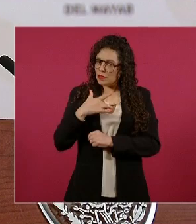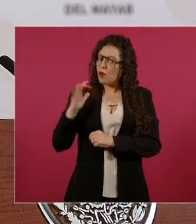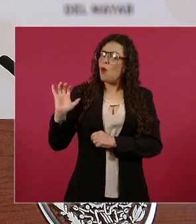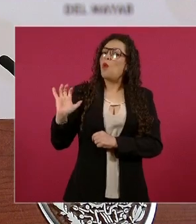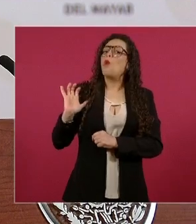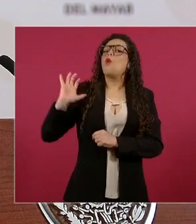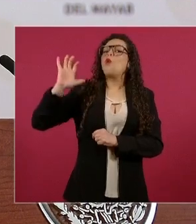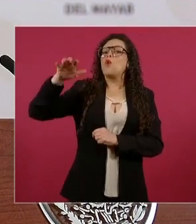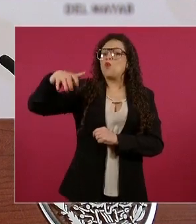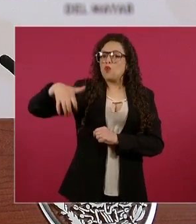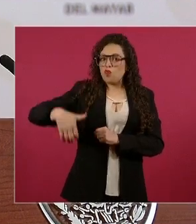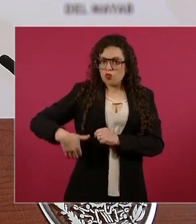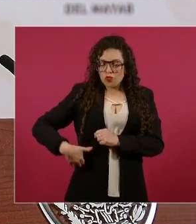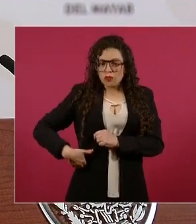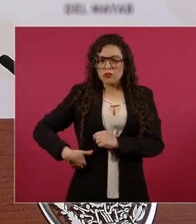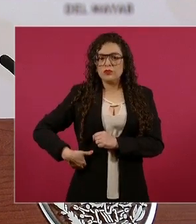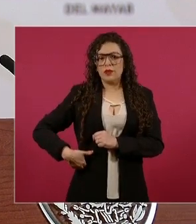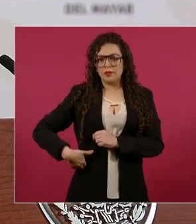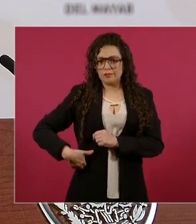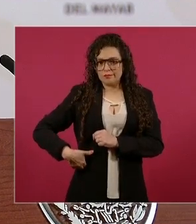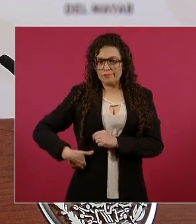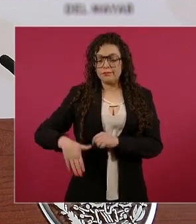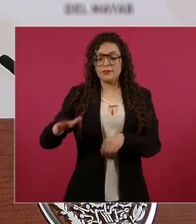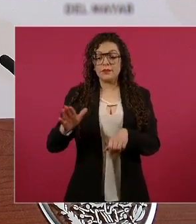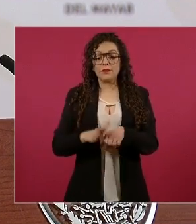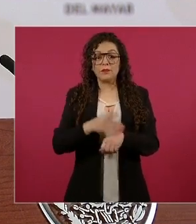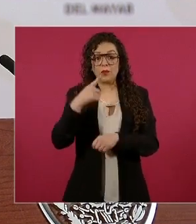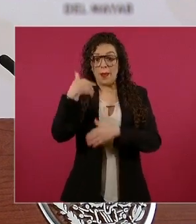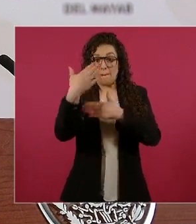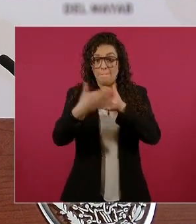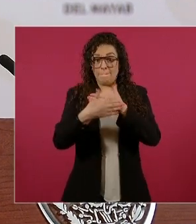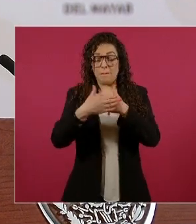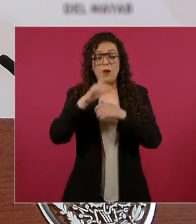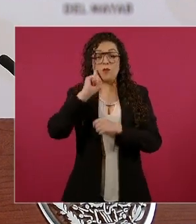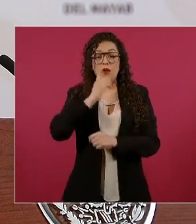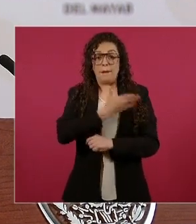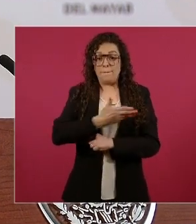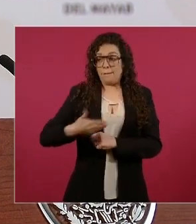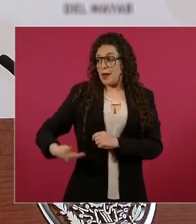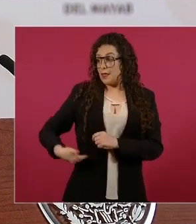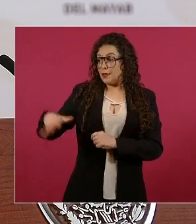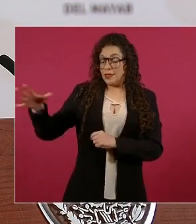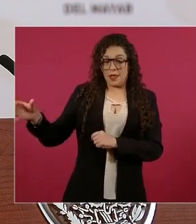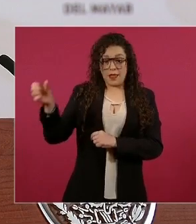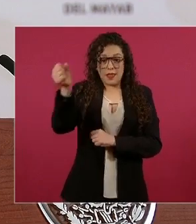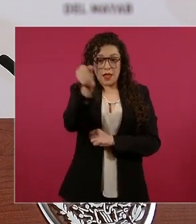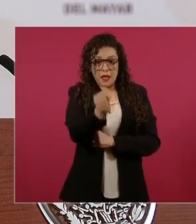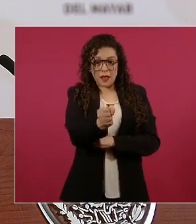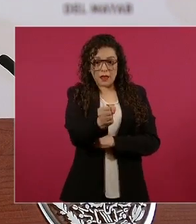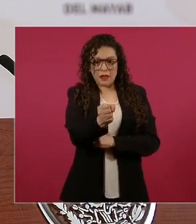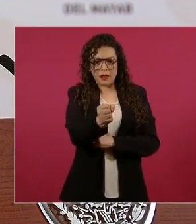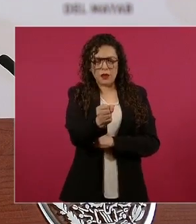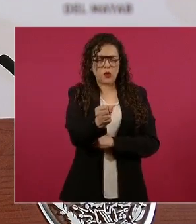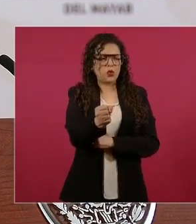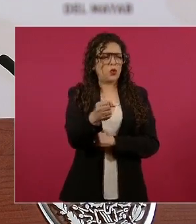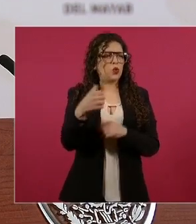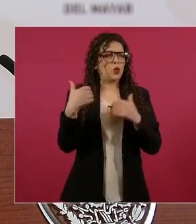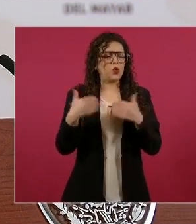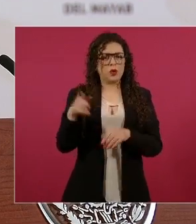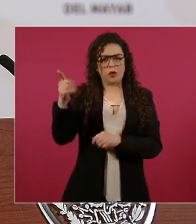con una capacidad de gobierno excepcional.